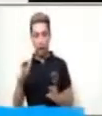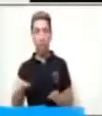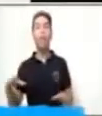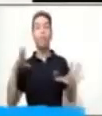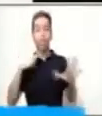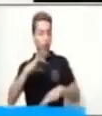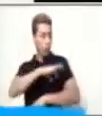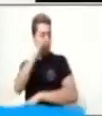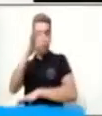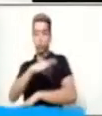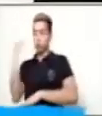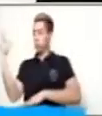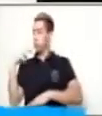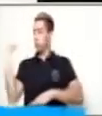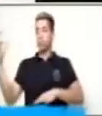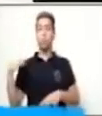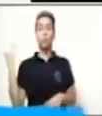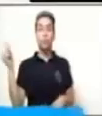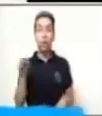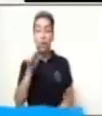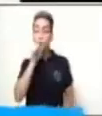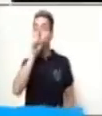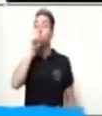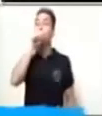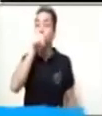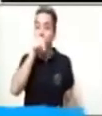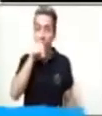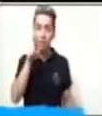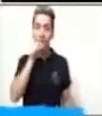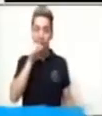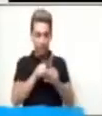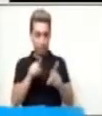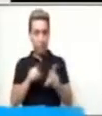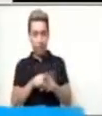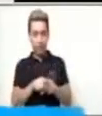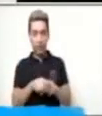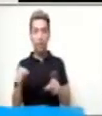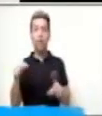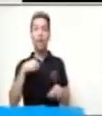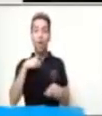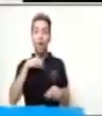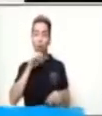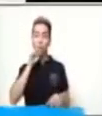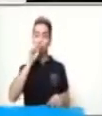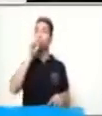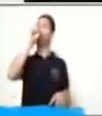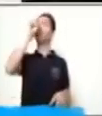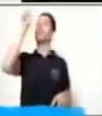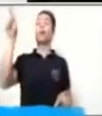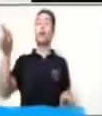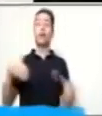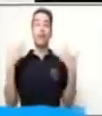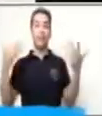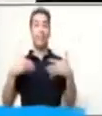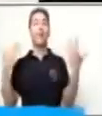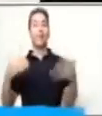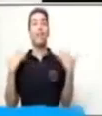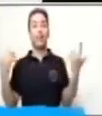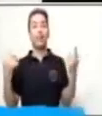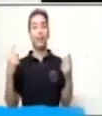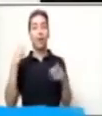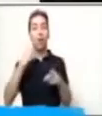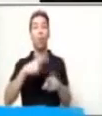y pico. ¿Lo vas asociando? Grito de alegría. Cuando